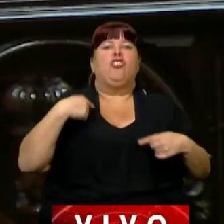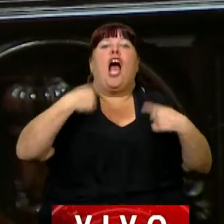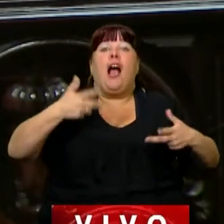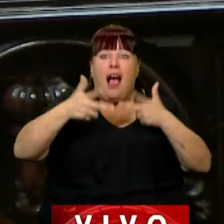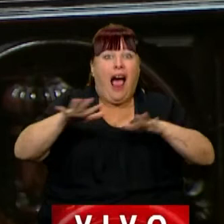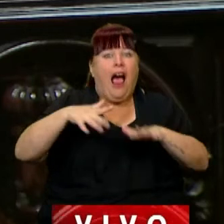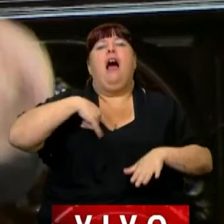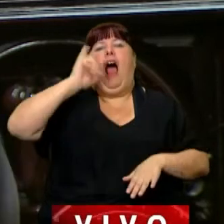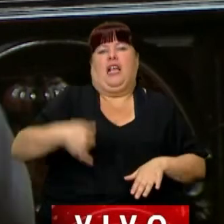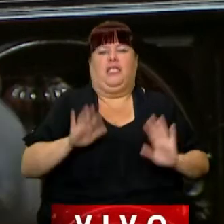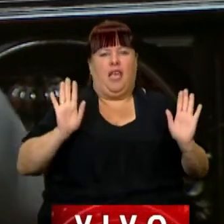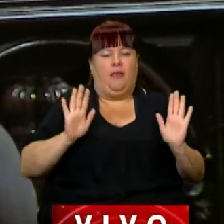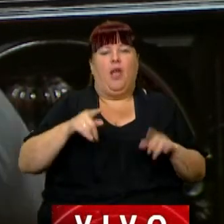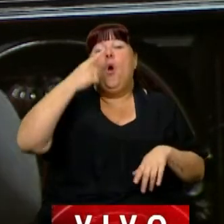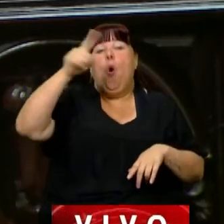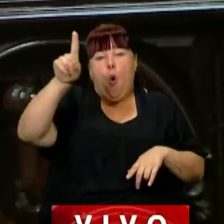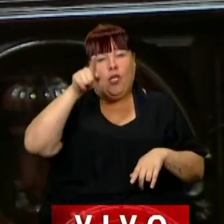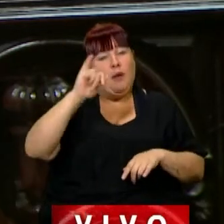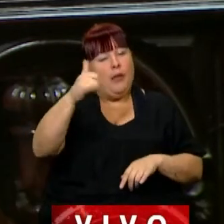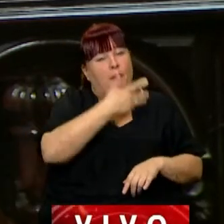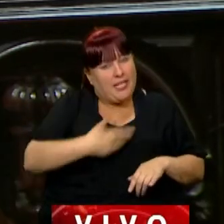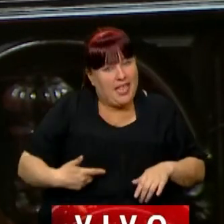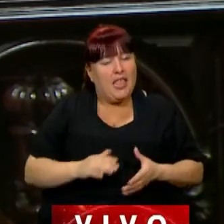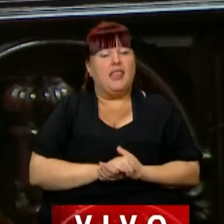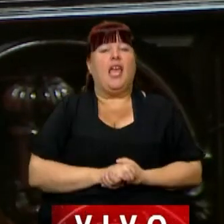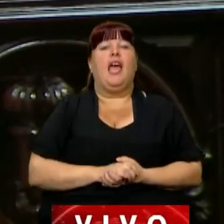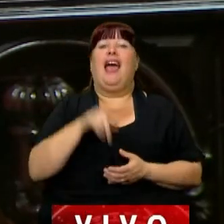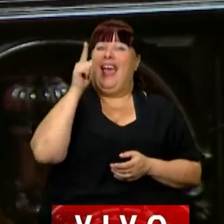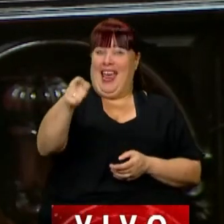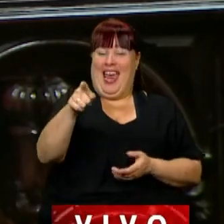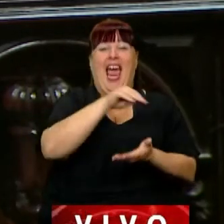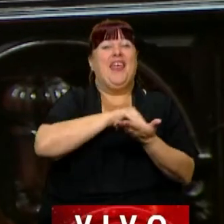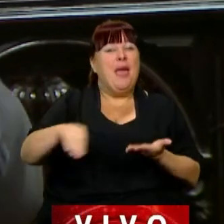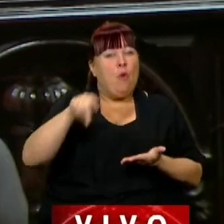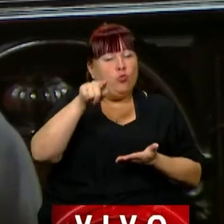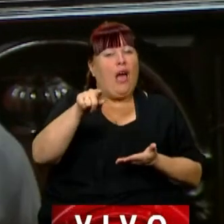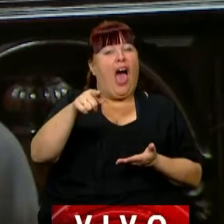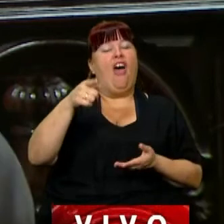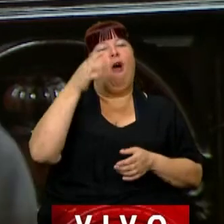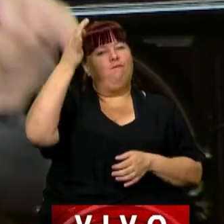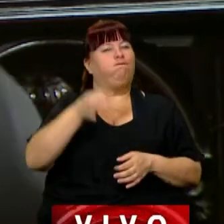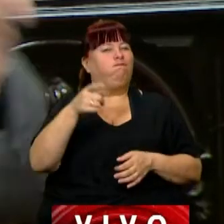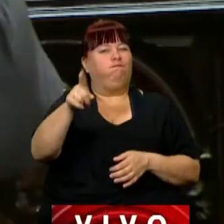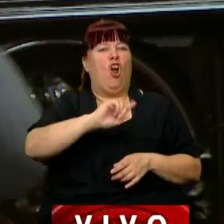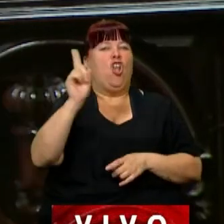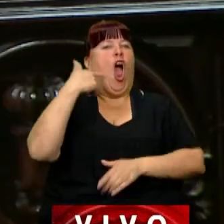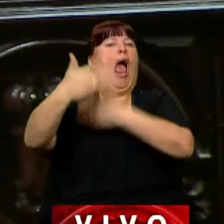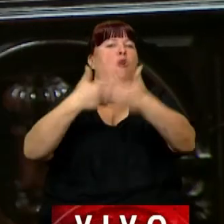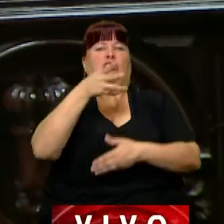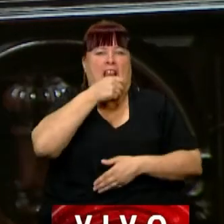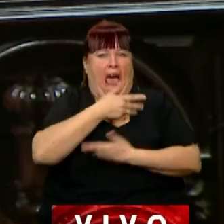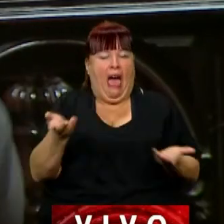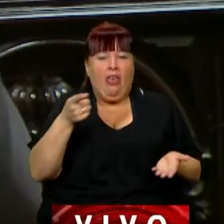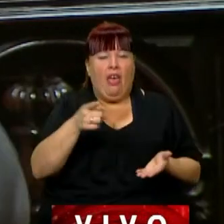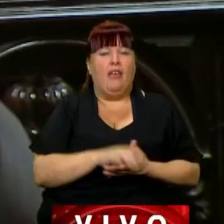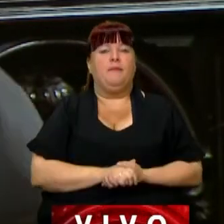una de nuestras acciones. Y finalmente, presidente, decirle a ese diputado que evidentemente no evoluciona nada,